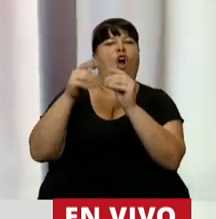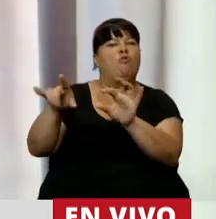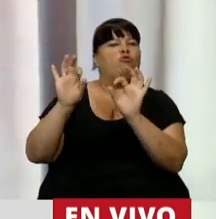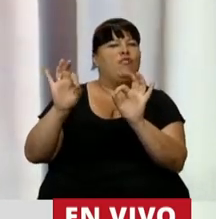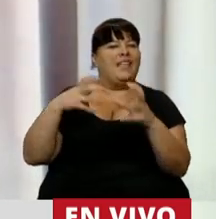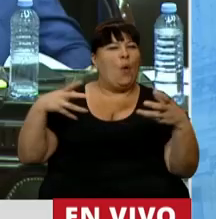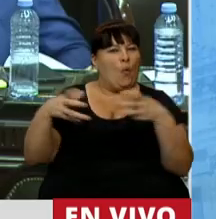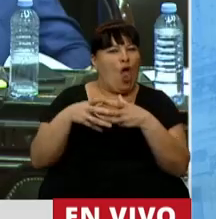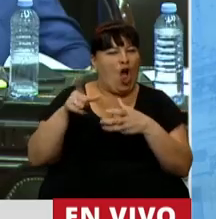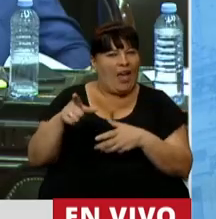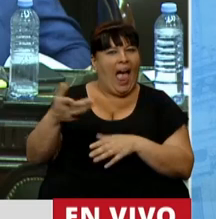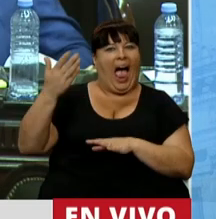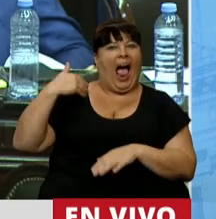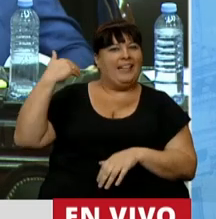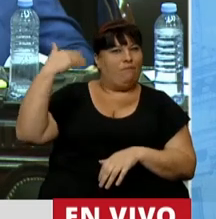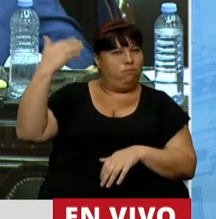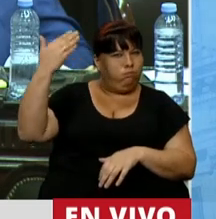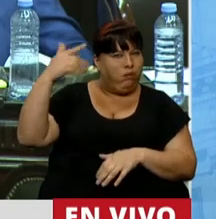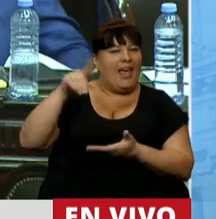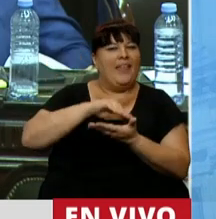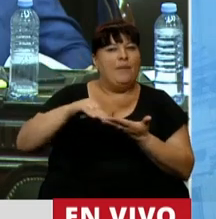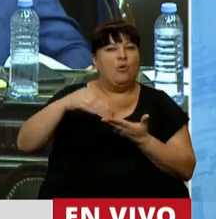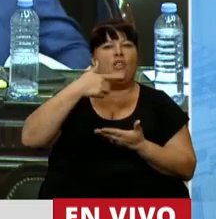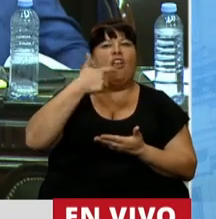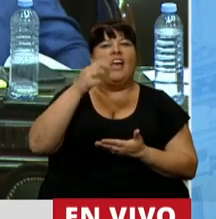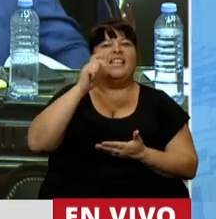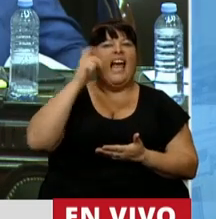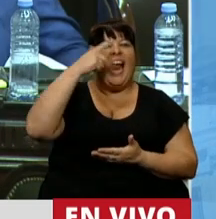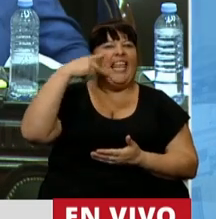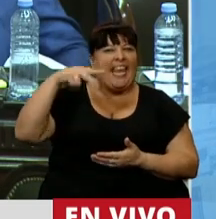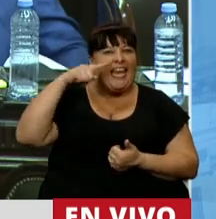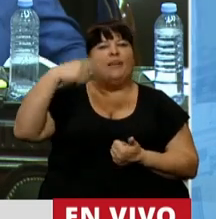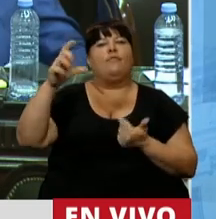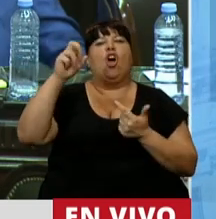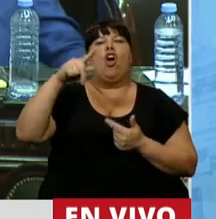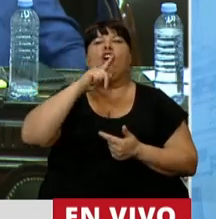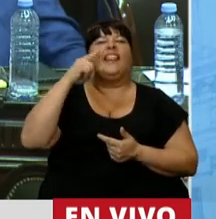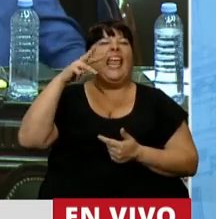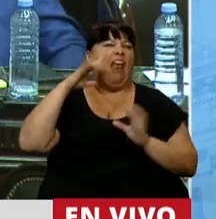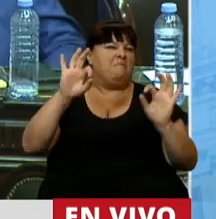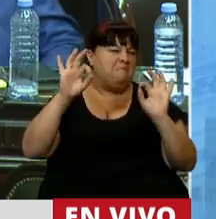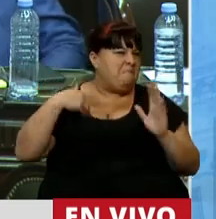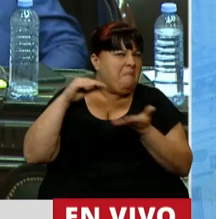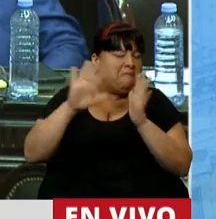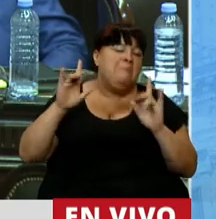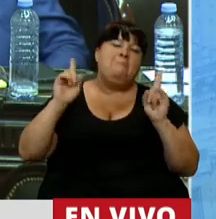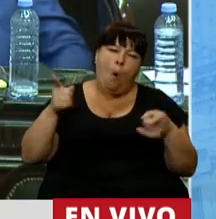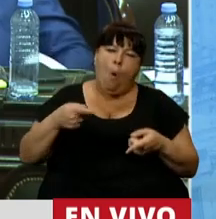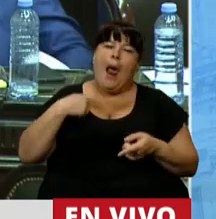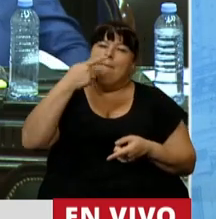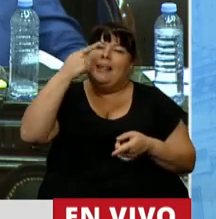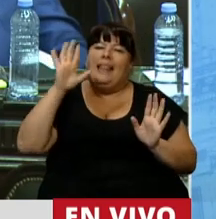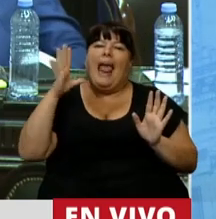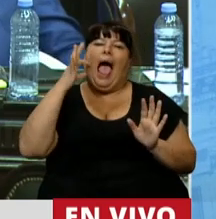colegas de bloque que preopinaron, el diputado Sarguini y el diputado Contigiani. Pero me interesa